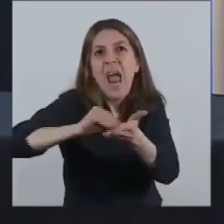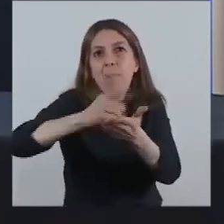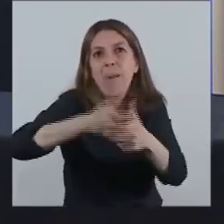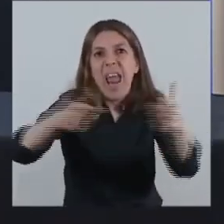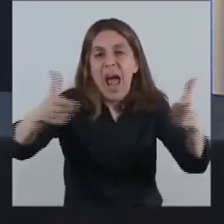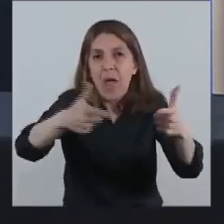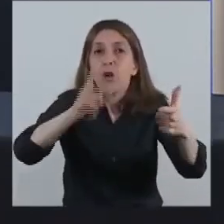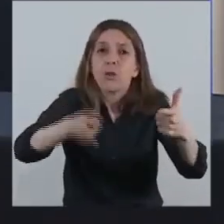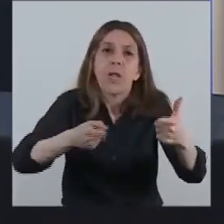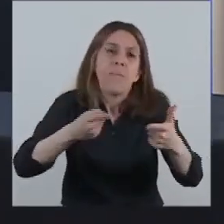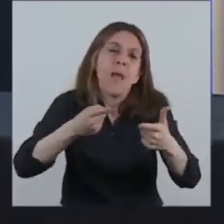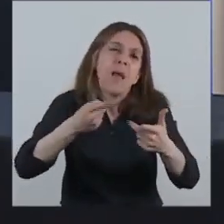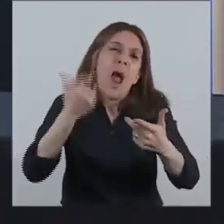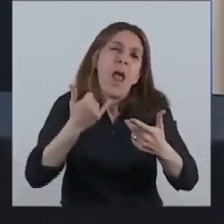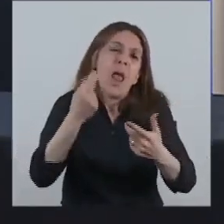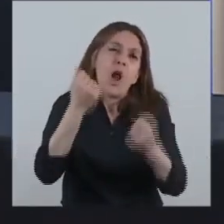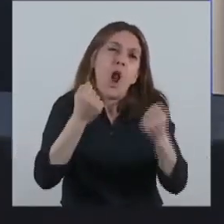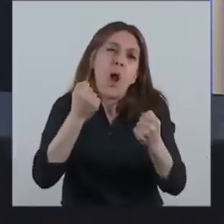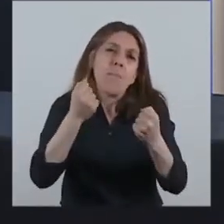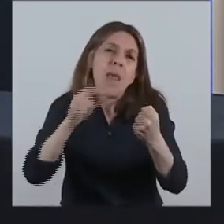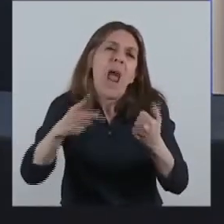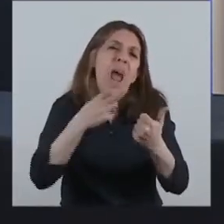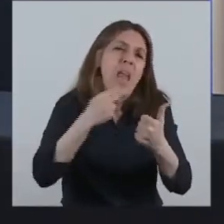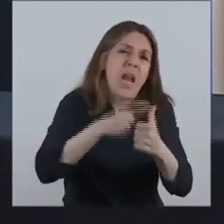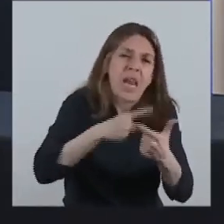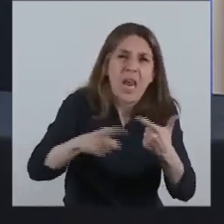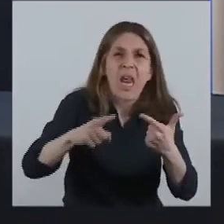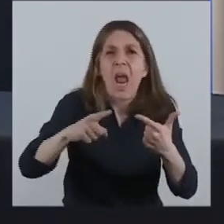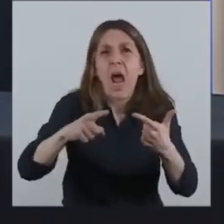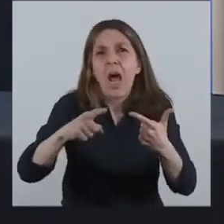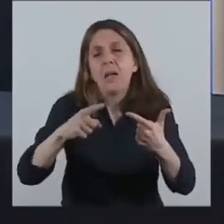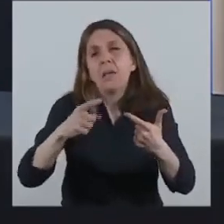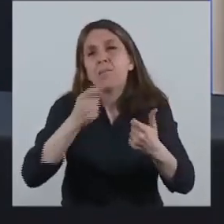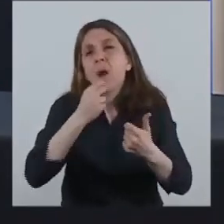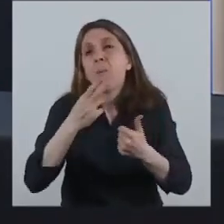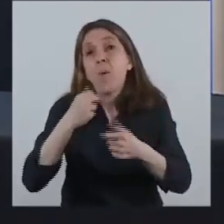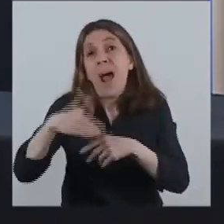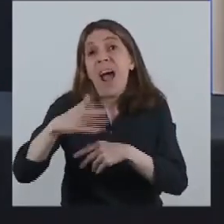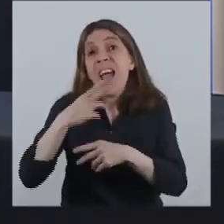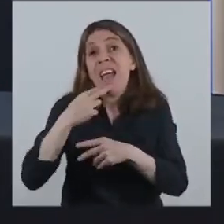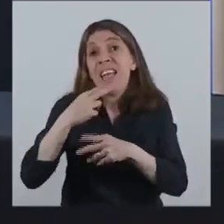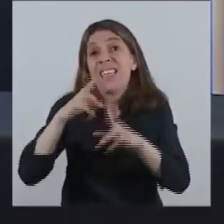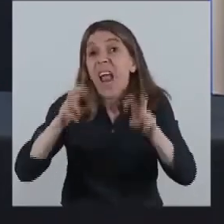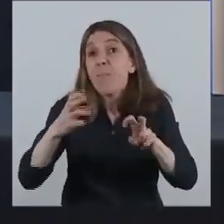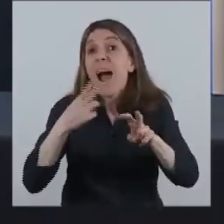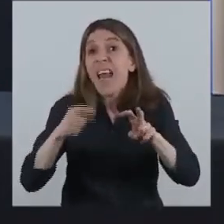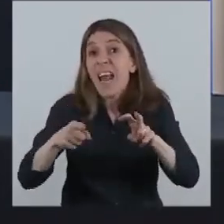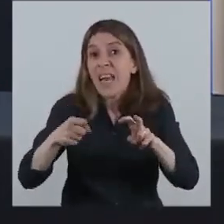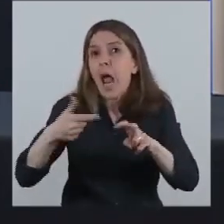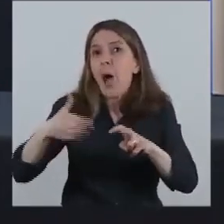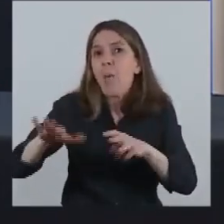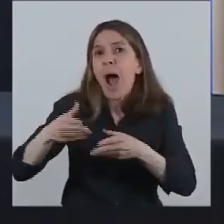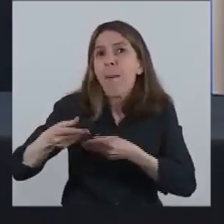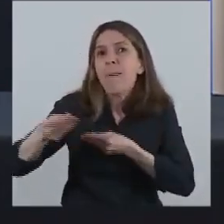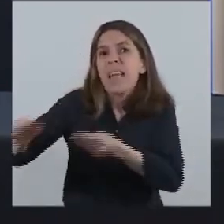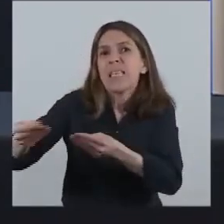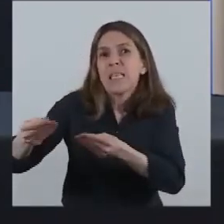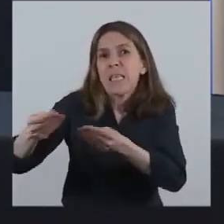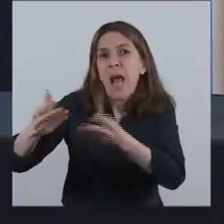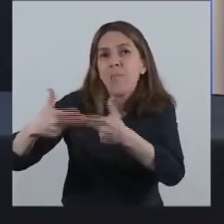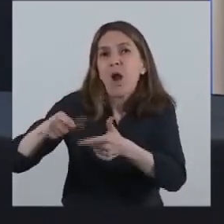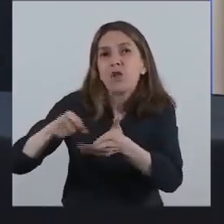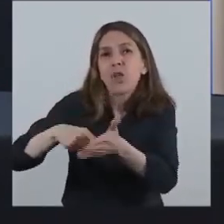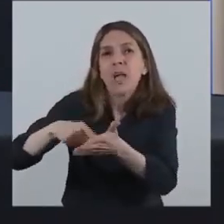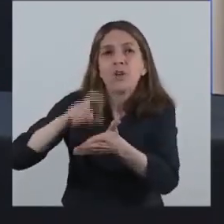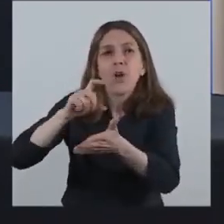sectores de la economía. en energía brevemente se estará presentando el plan gas para